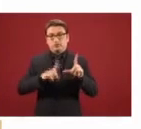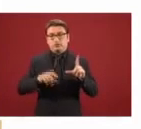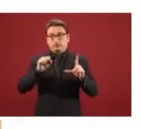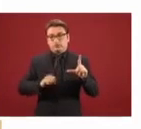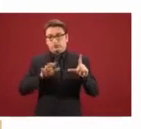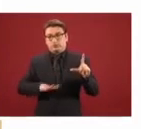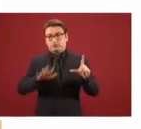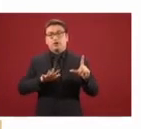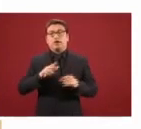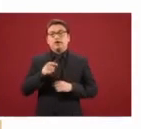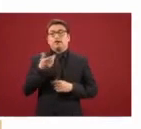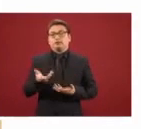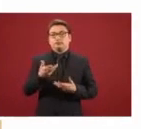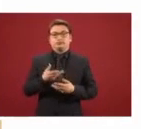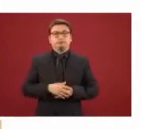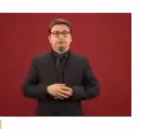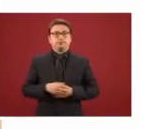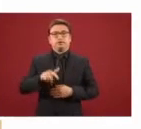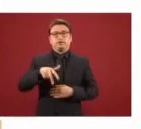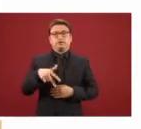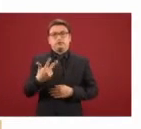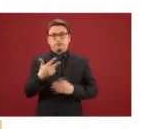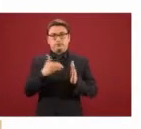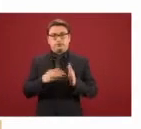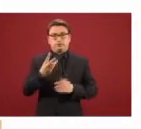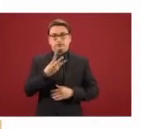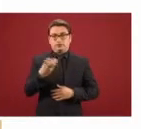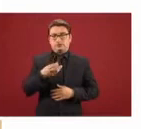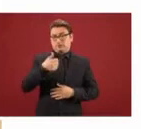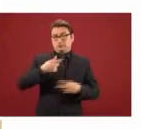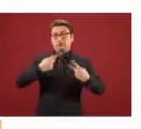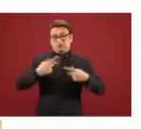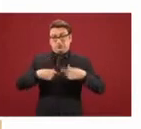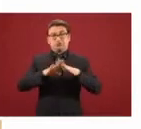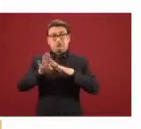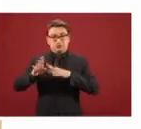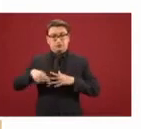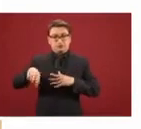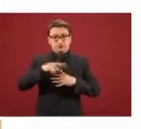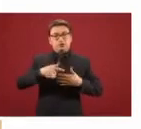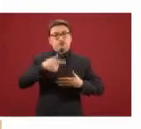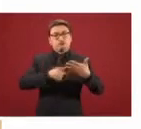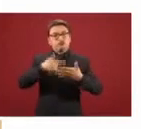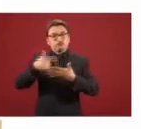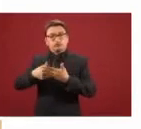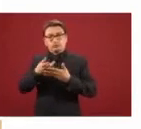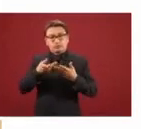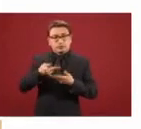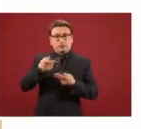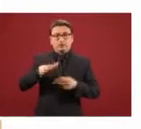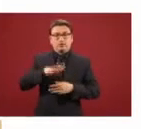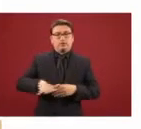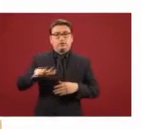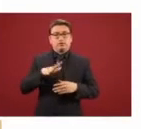informamos que hay 13 mil 306 personas migrantes censados en la región de Soconusco,